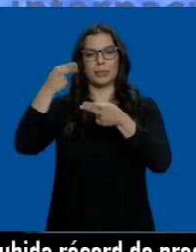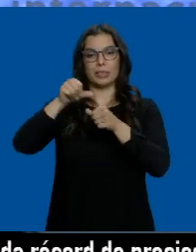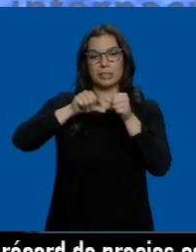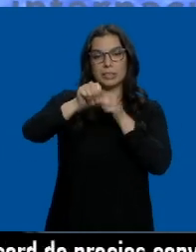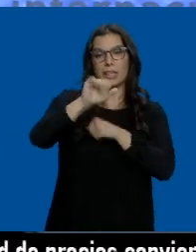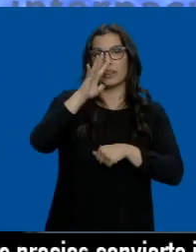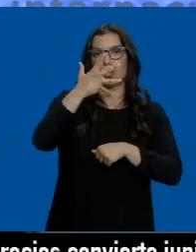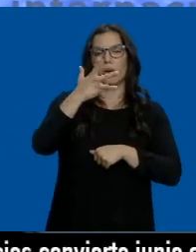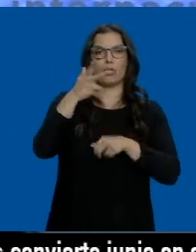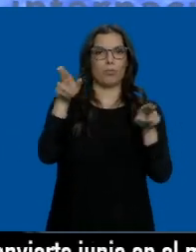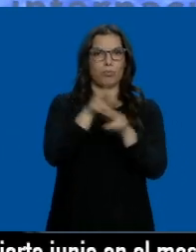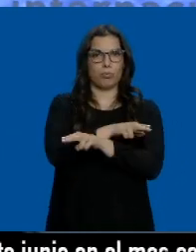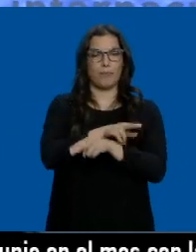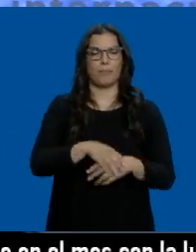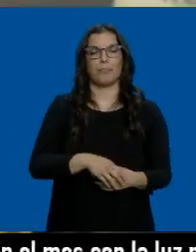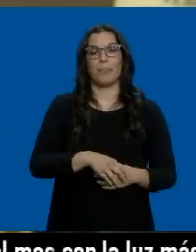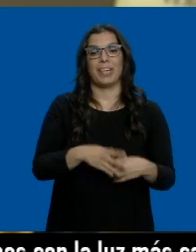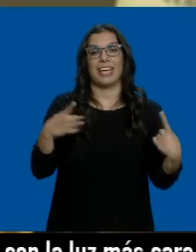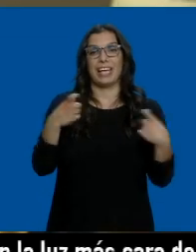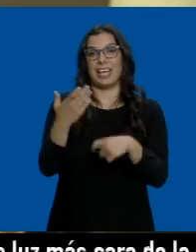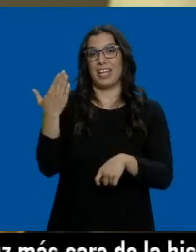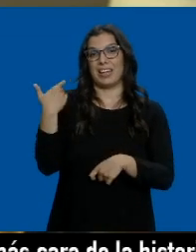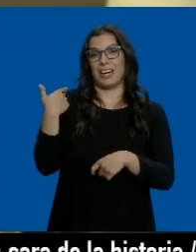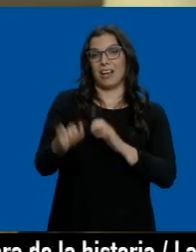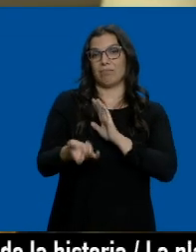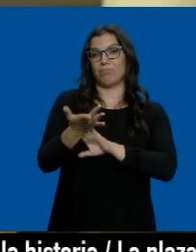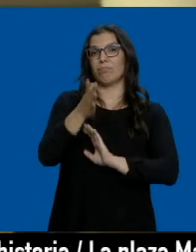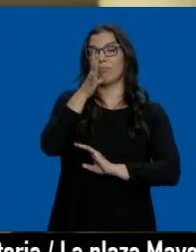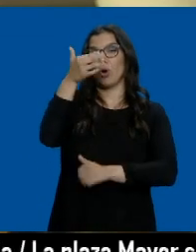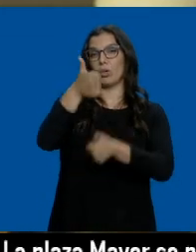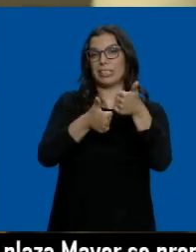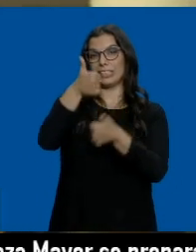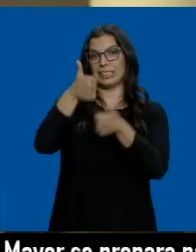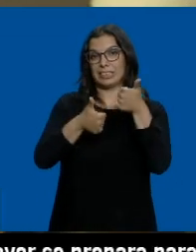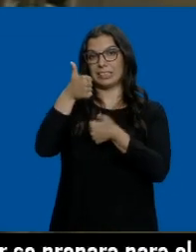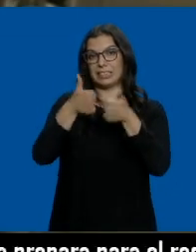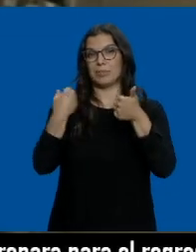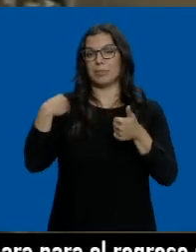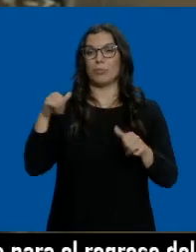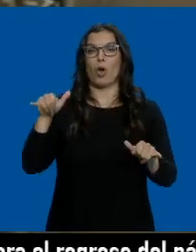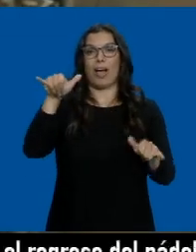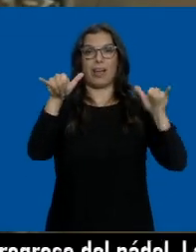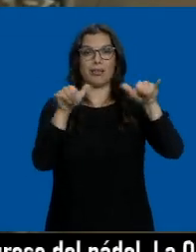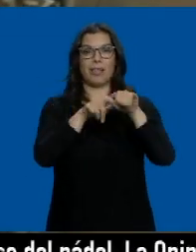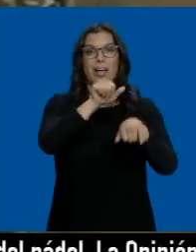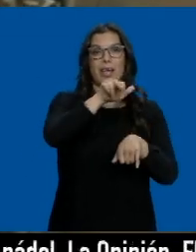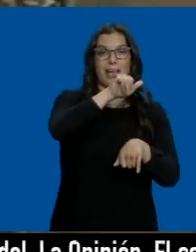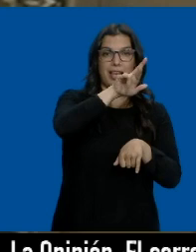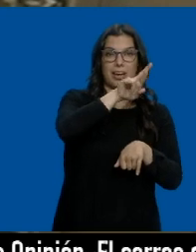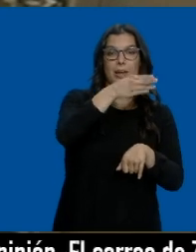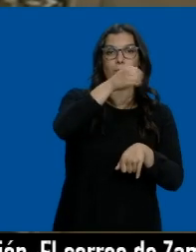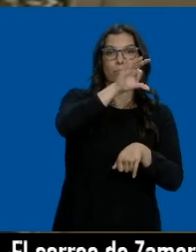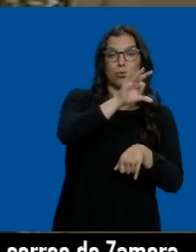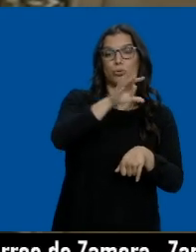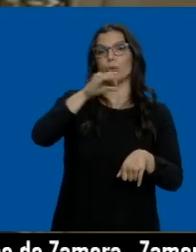próximos cinco años. Esa guerra se originó por la competencia entre Airbus y Boeing, pero en España se